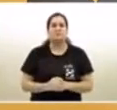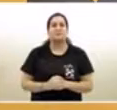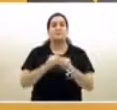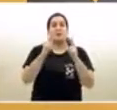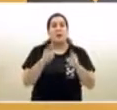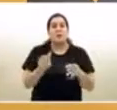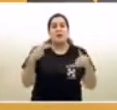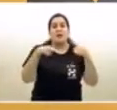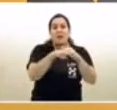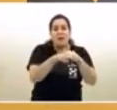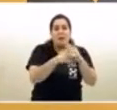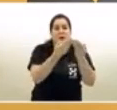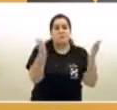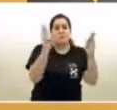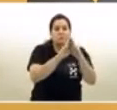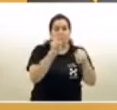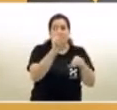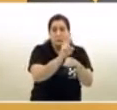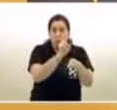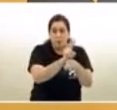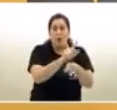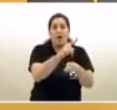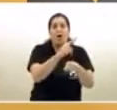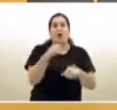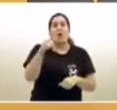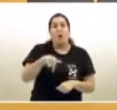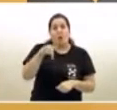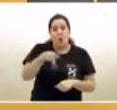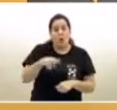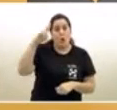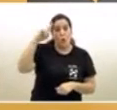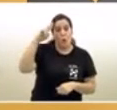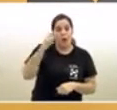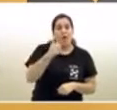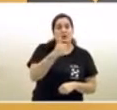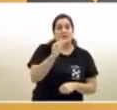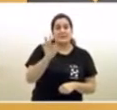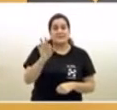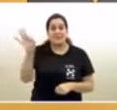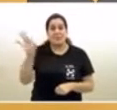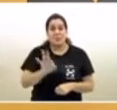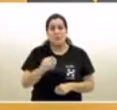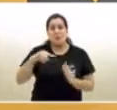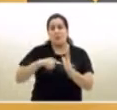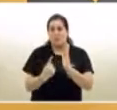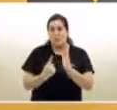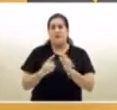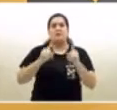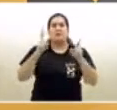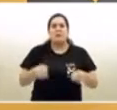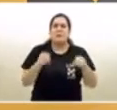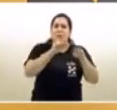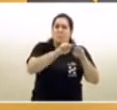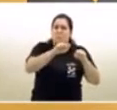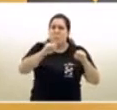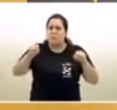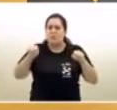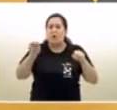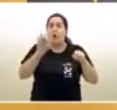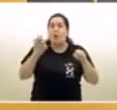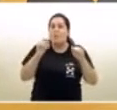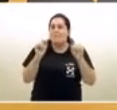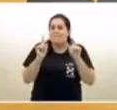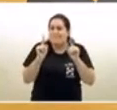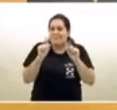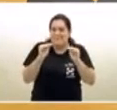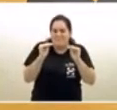camas de terapia intensiva, hoy está en el 60% en la ciudad de Buenos Aires. También estable, o incluso un poco abajo